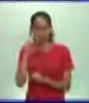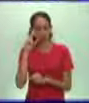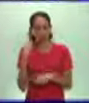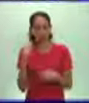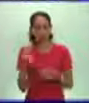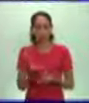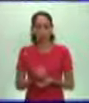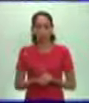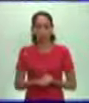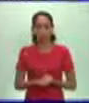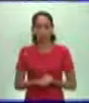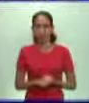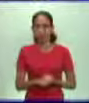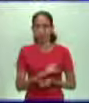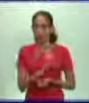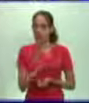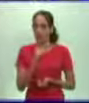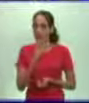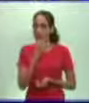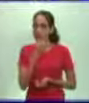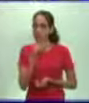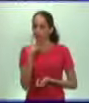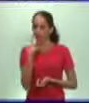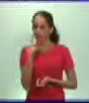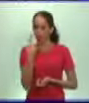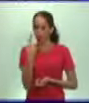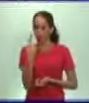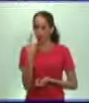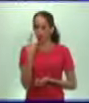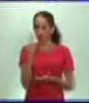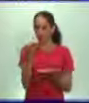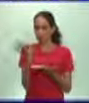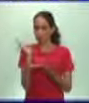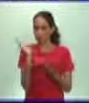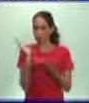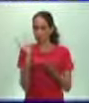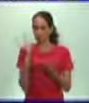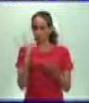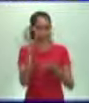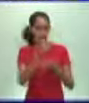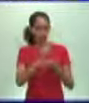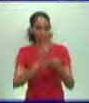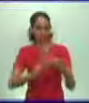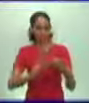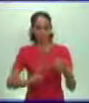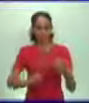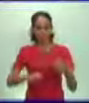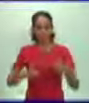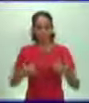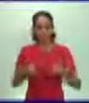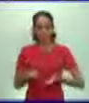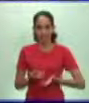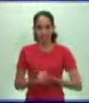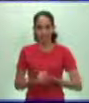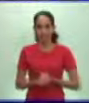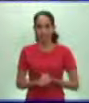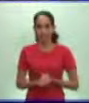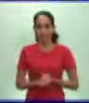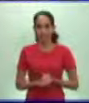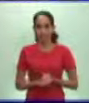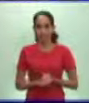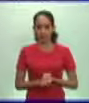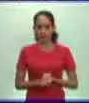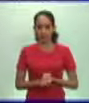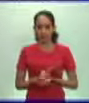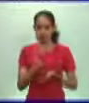régimen feudal. Y ustedes pueden ver allí en pantalla, que pueden estar leyendo quizás, y damos también tiempo para que vayan anotando. Pero